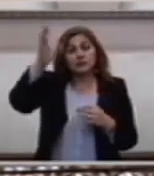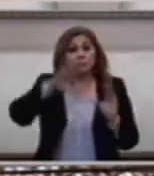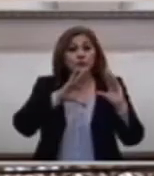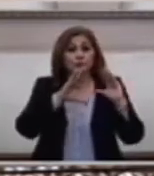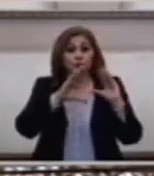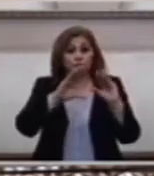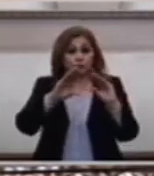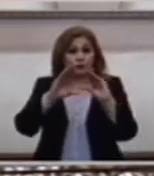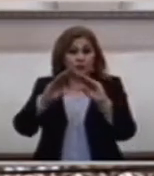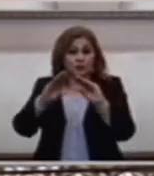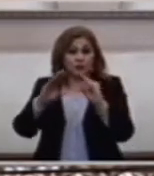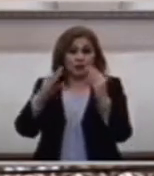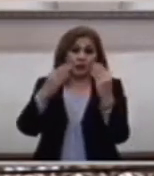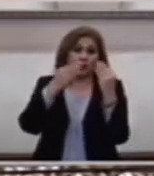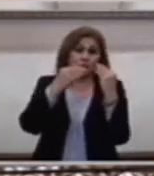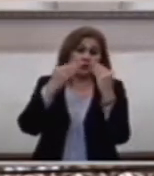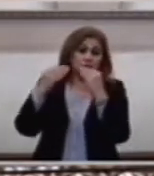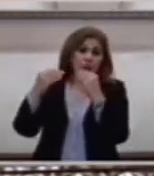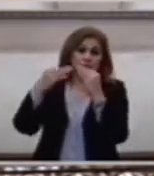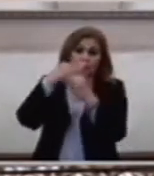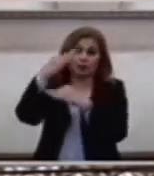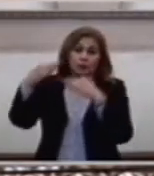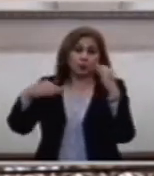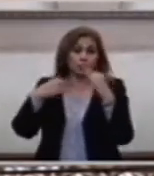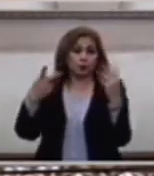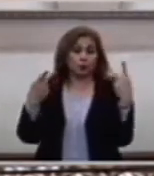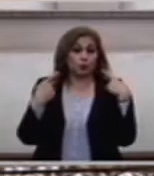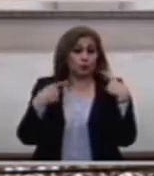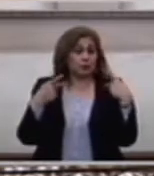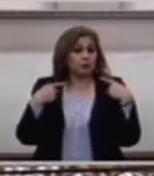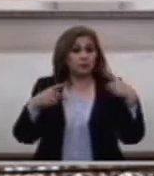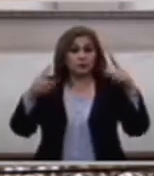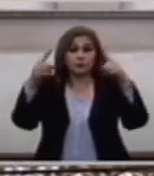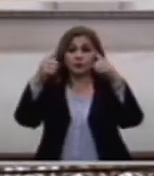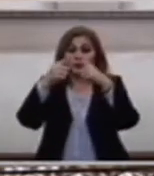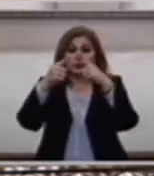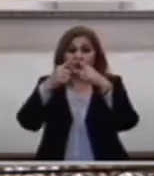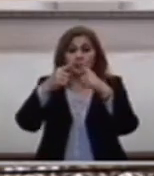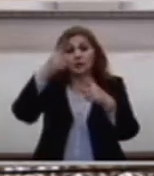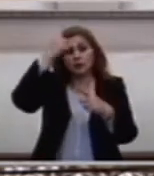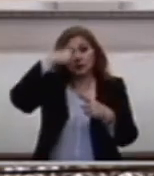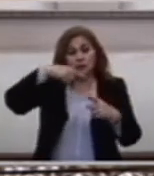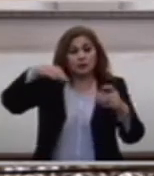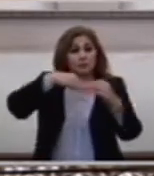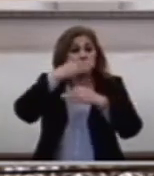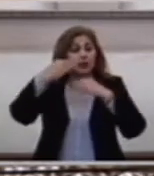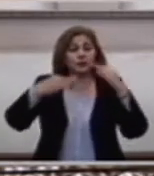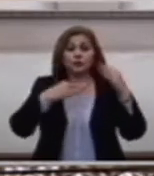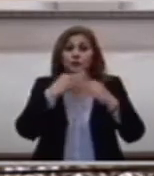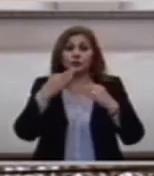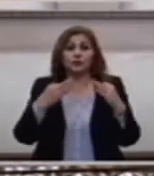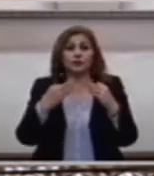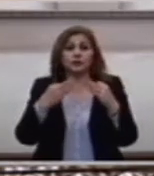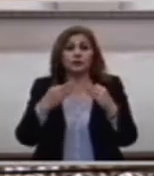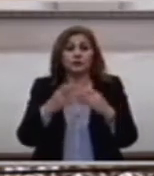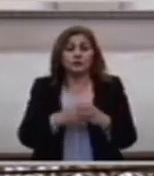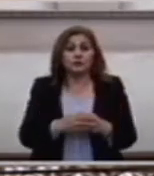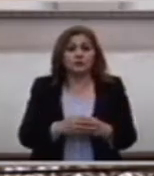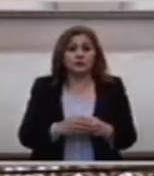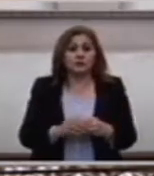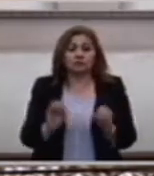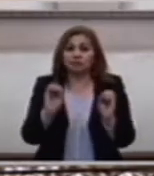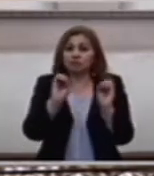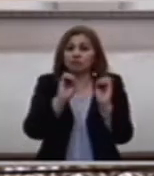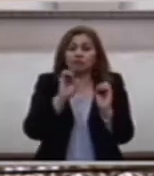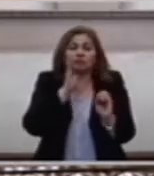Para la iglesia De hoy Para ustedes Y para mí Nada podemos